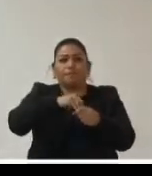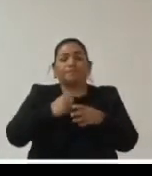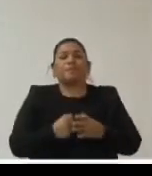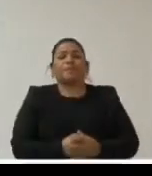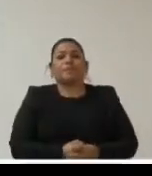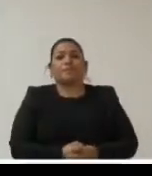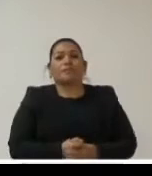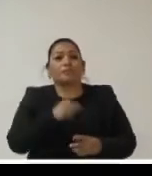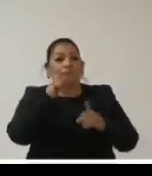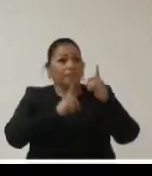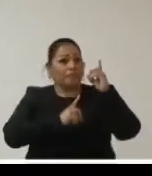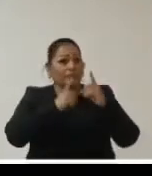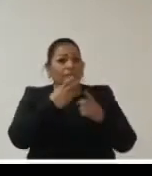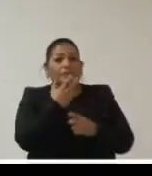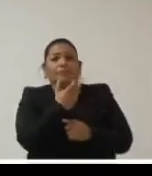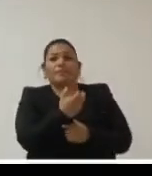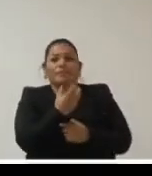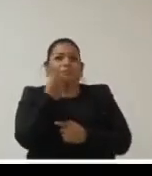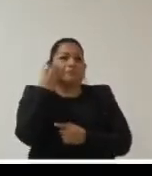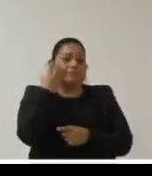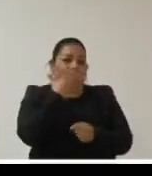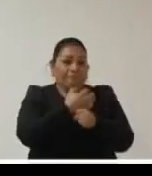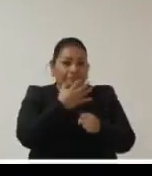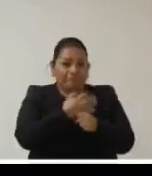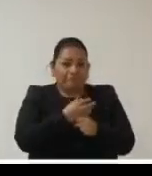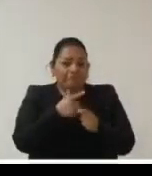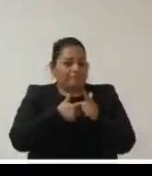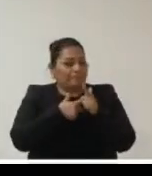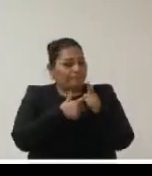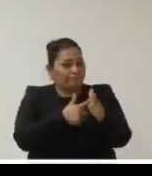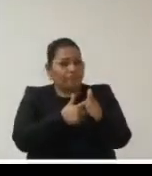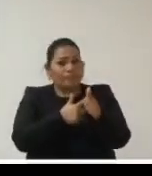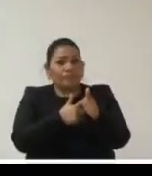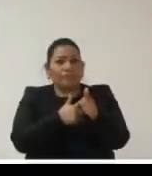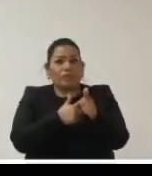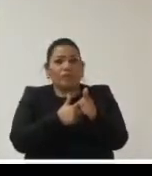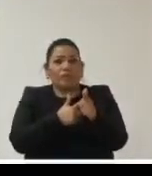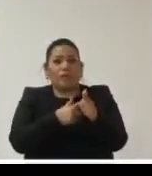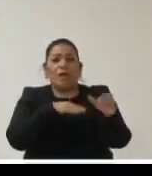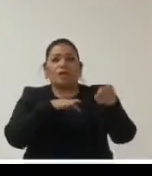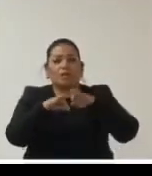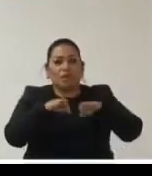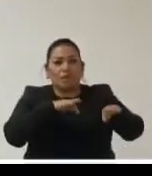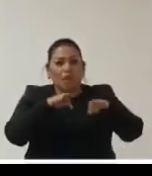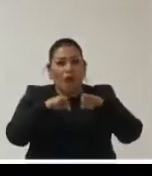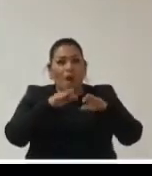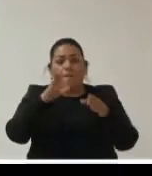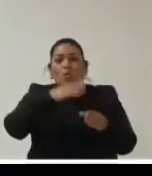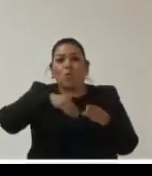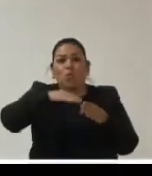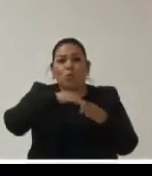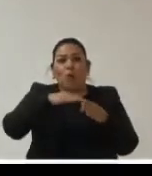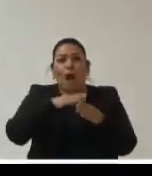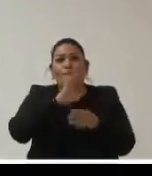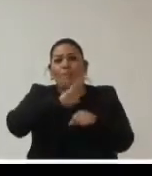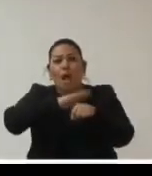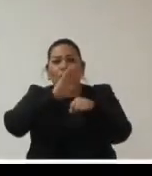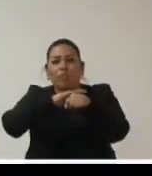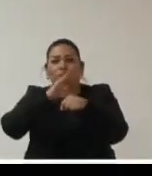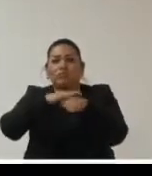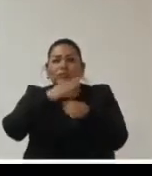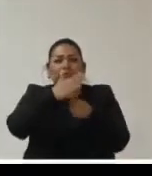la menor duda de que esto lo tendremos que seguir comentando tendremos que seguir trabajando y buscando atraer más